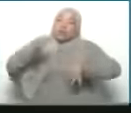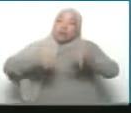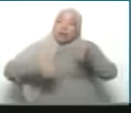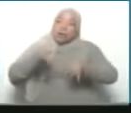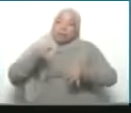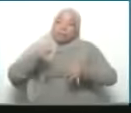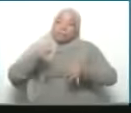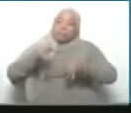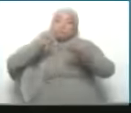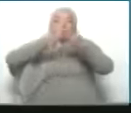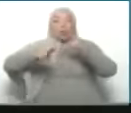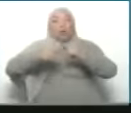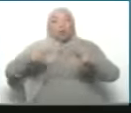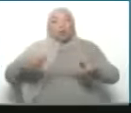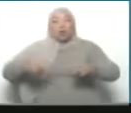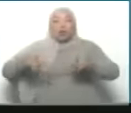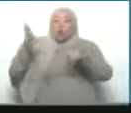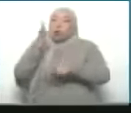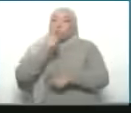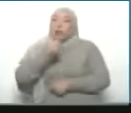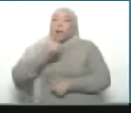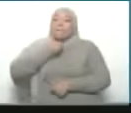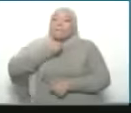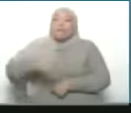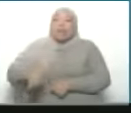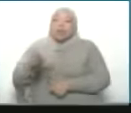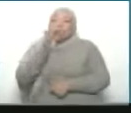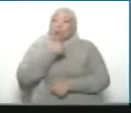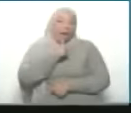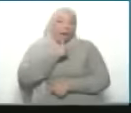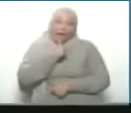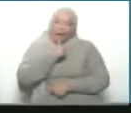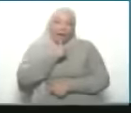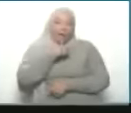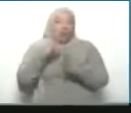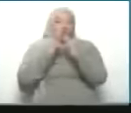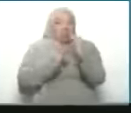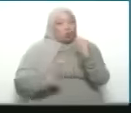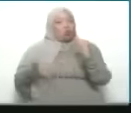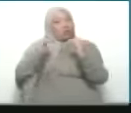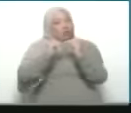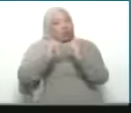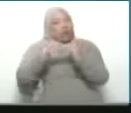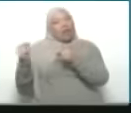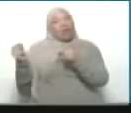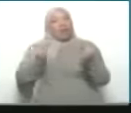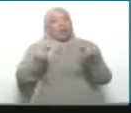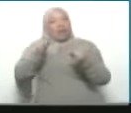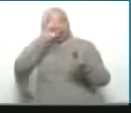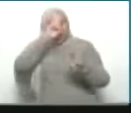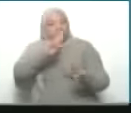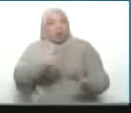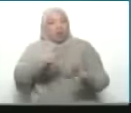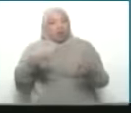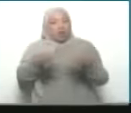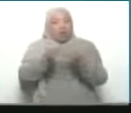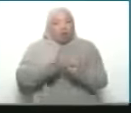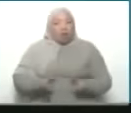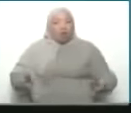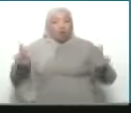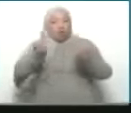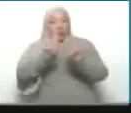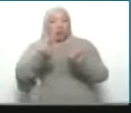con la paz justa no hay perdedores hay que buscar la paz justa a través del diálogo del respeto a Naciones Unidas